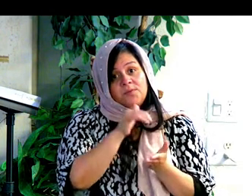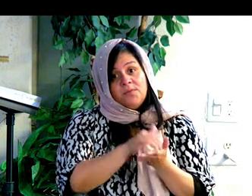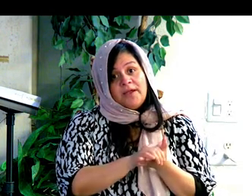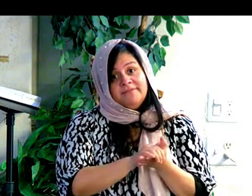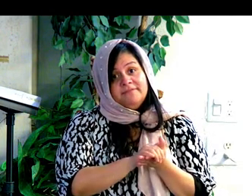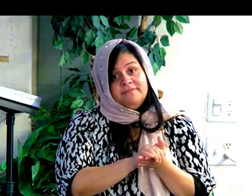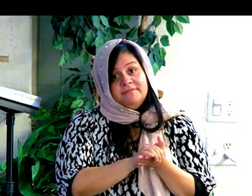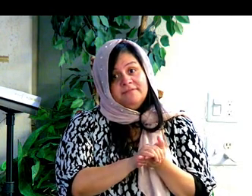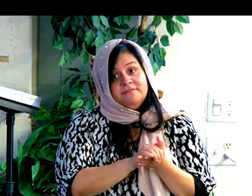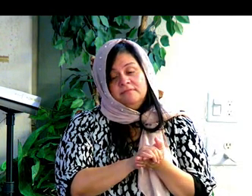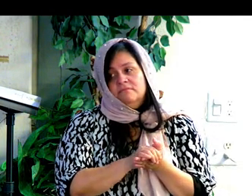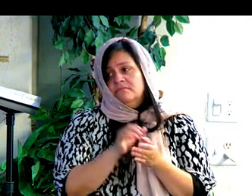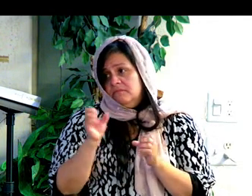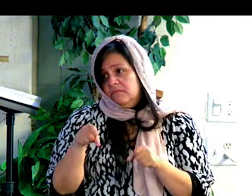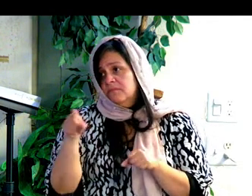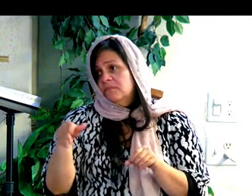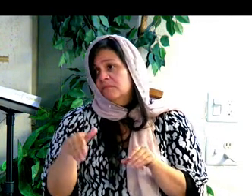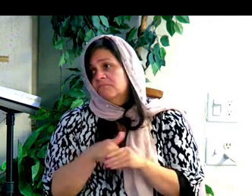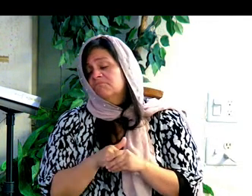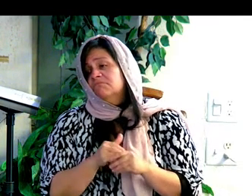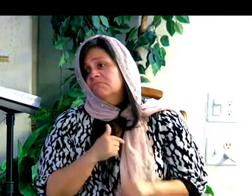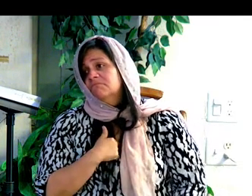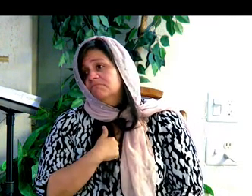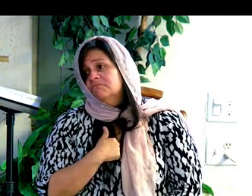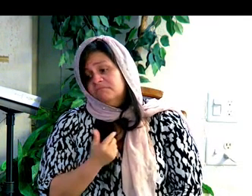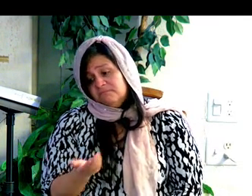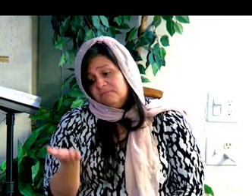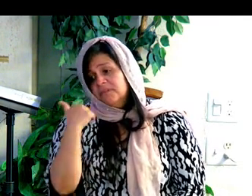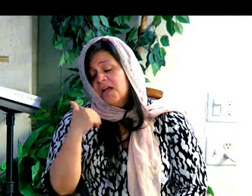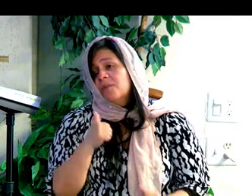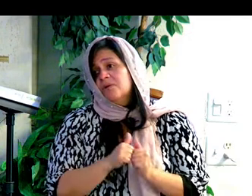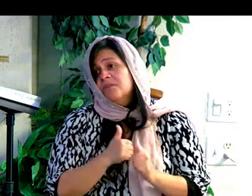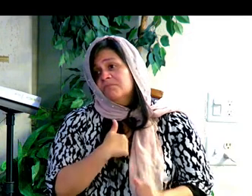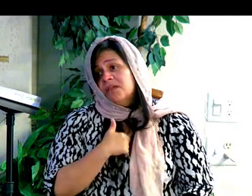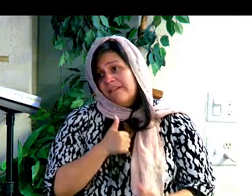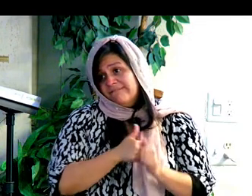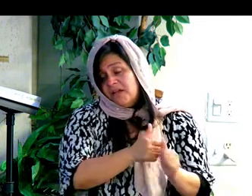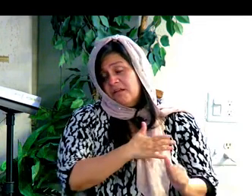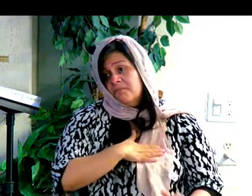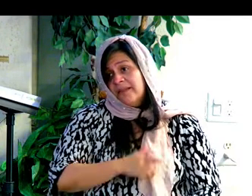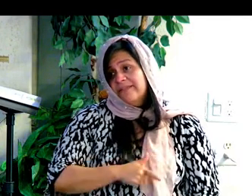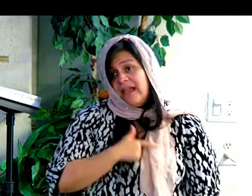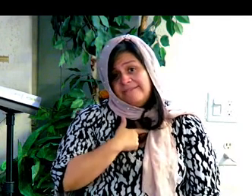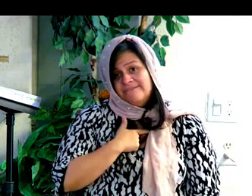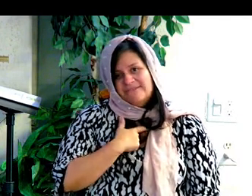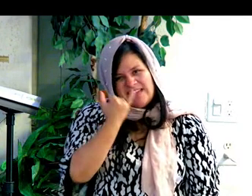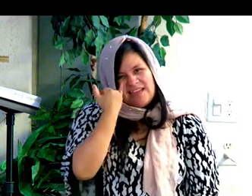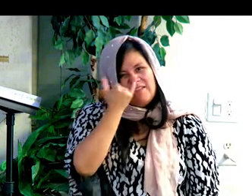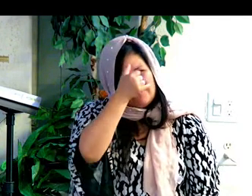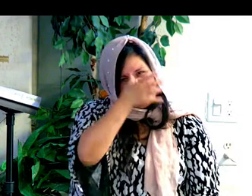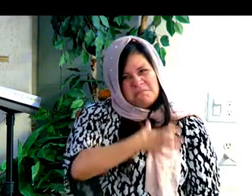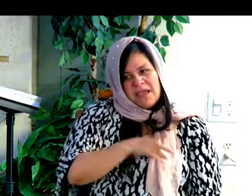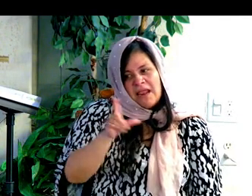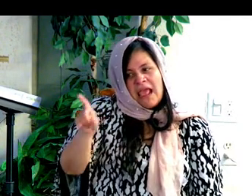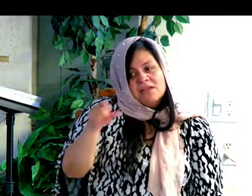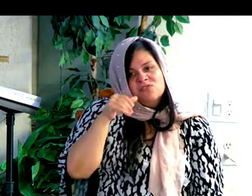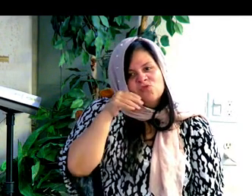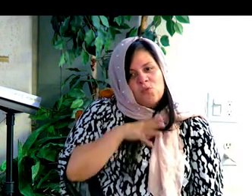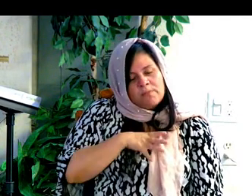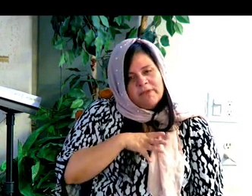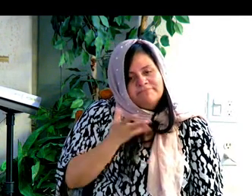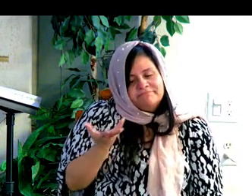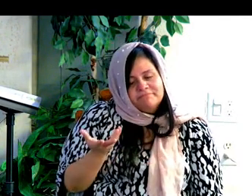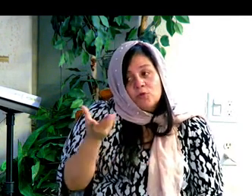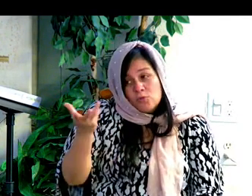Cuando nosotros le preguntamos a una mujer, la novia, si ella quiere casarse